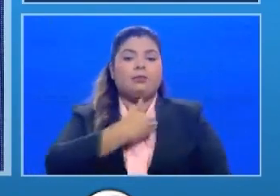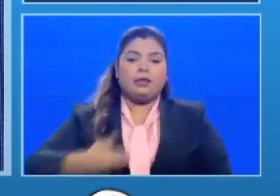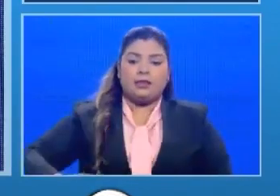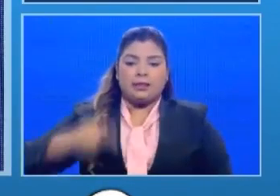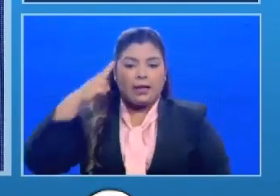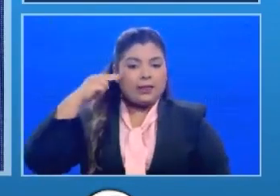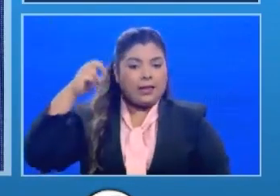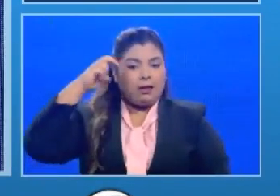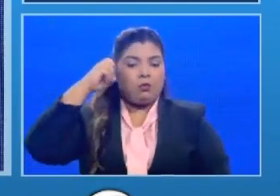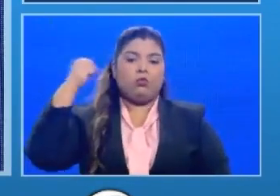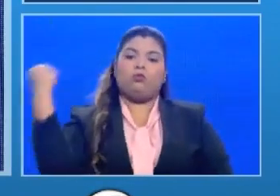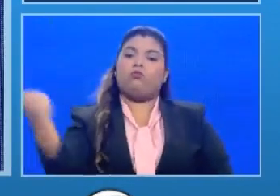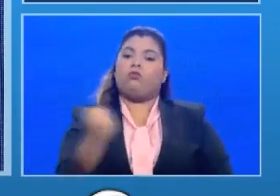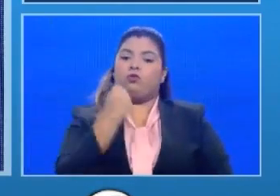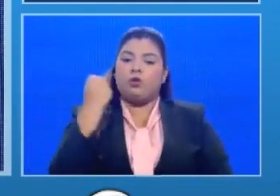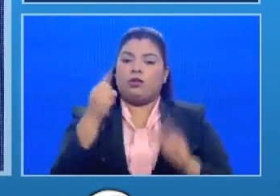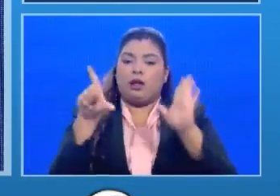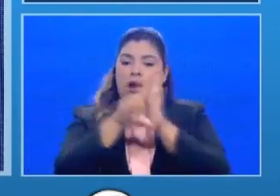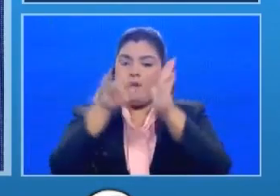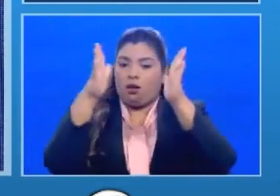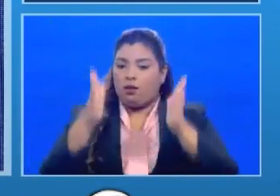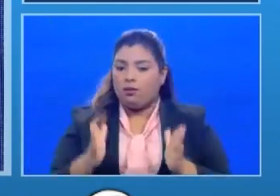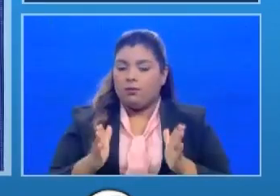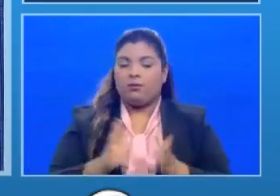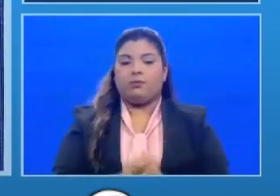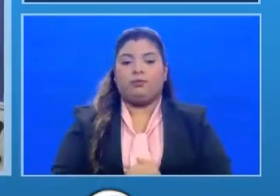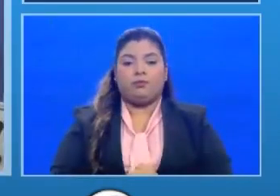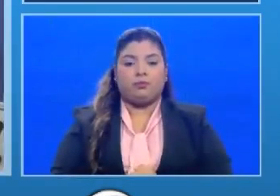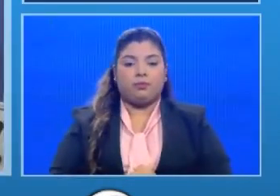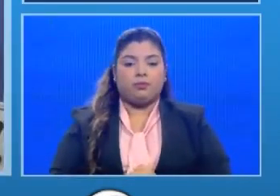las medidas legales que corresponden